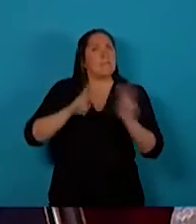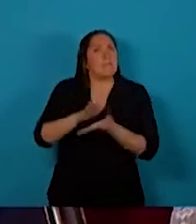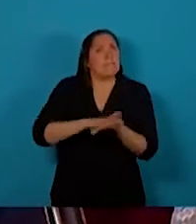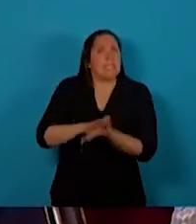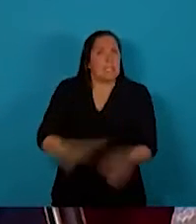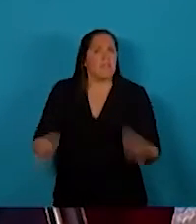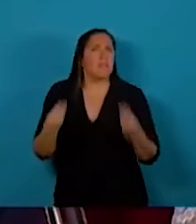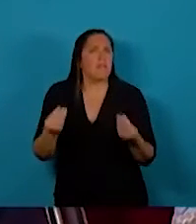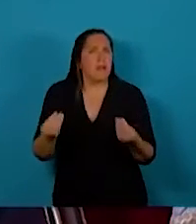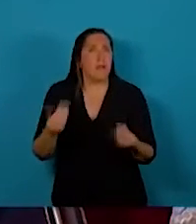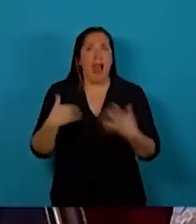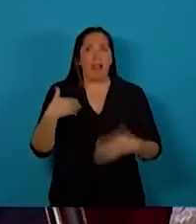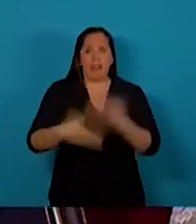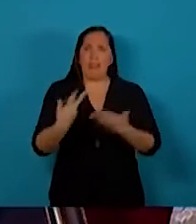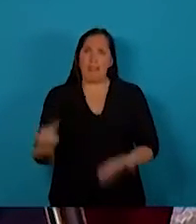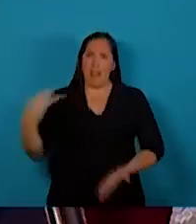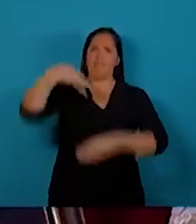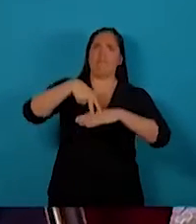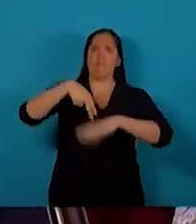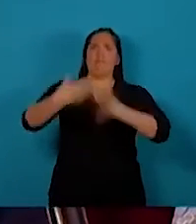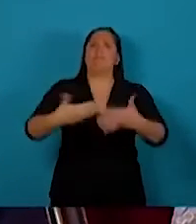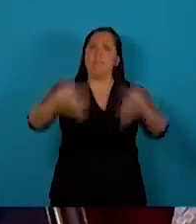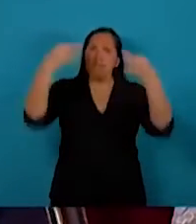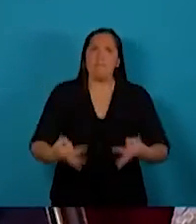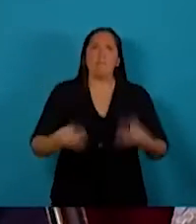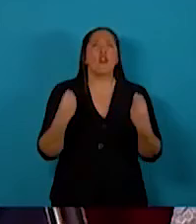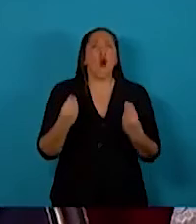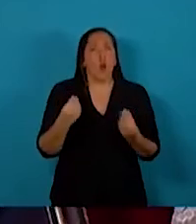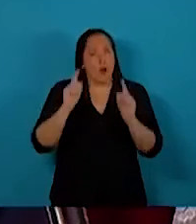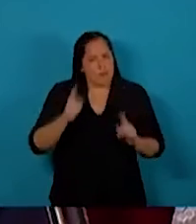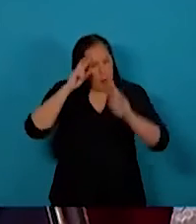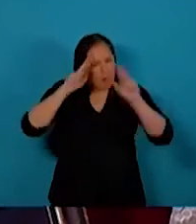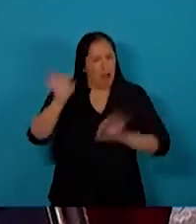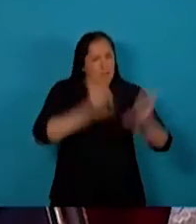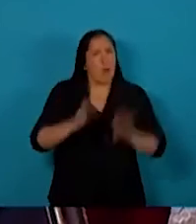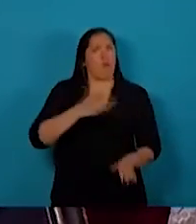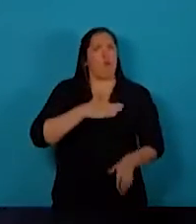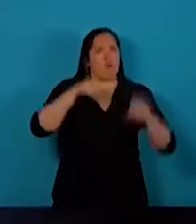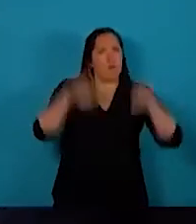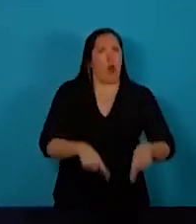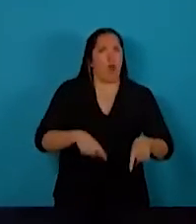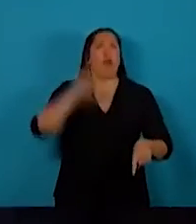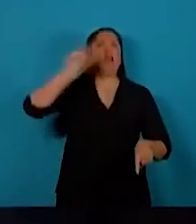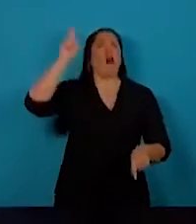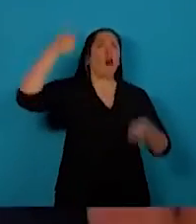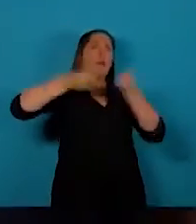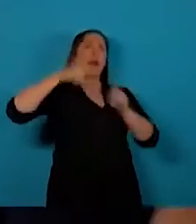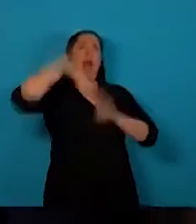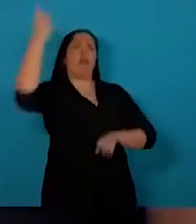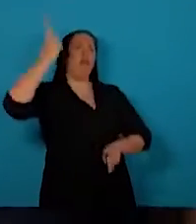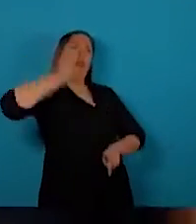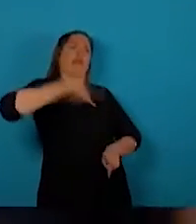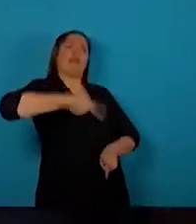Para poner a Argentina de pie, el proyecto debe ser propio e implementado por nosotros, no dictado por nadie de